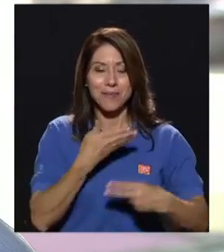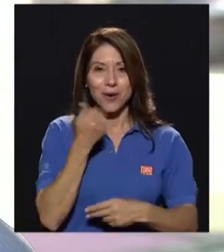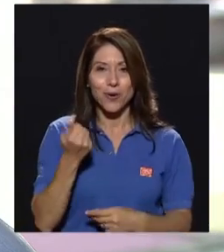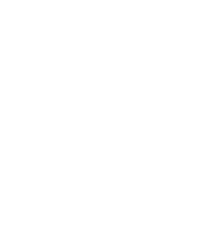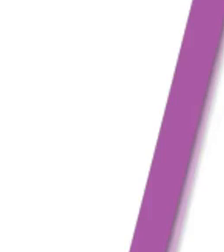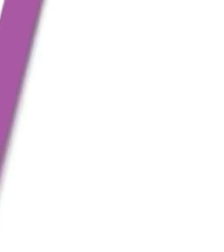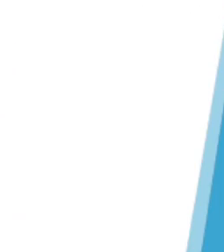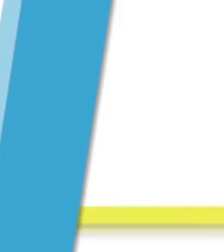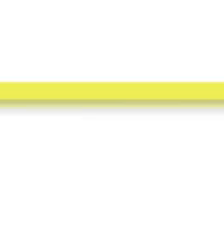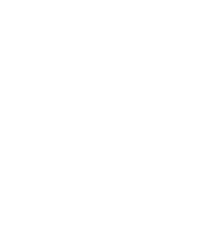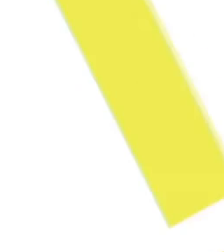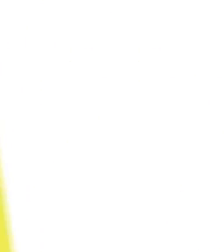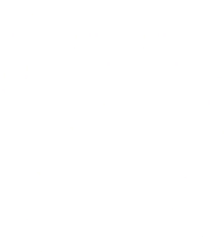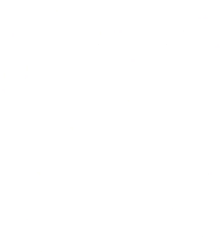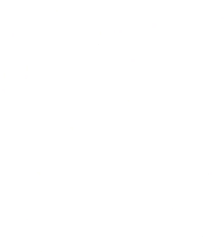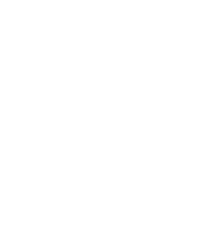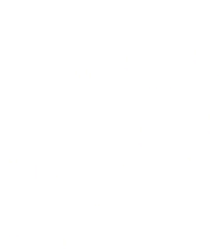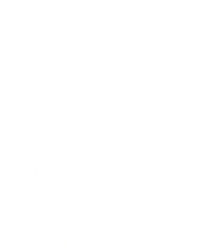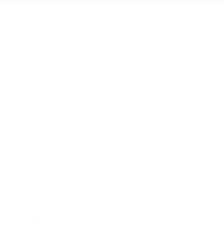vivir mejor.